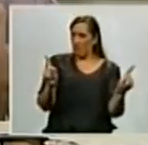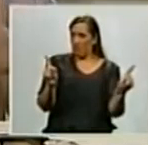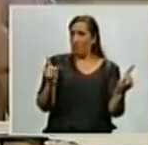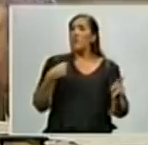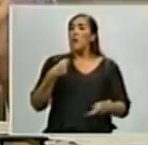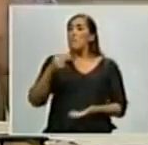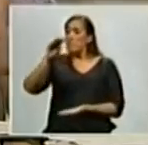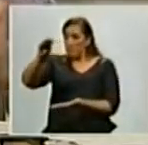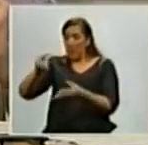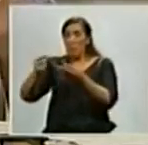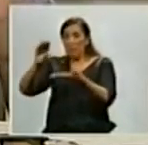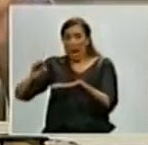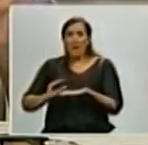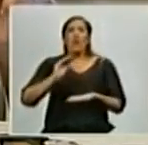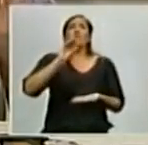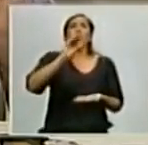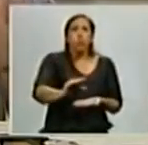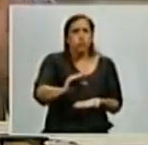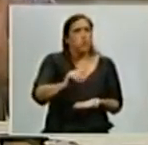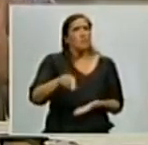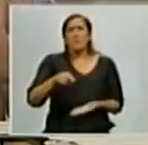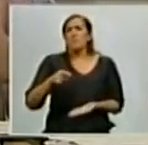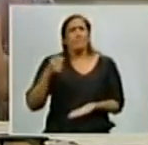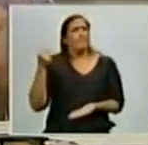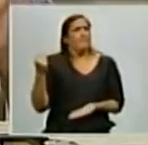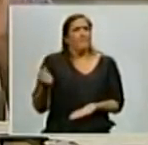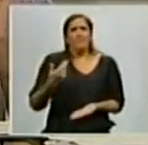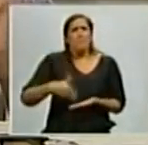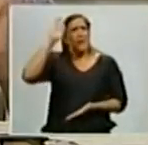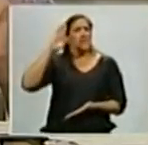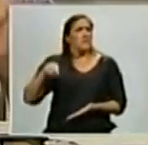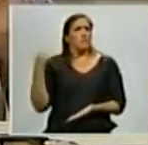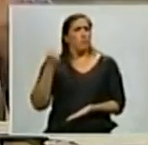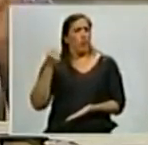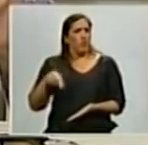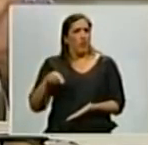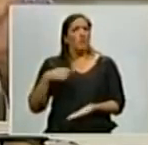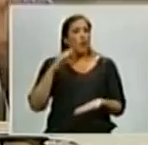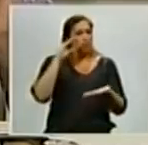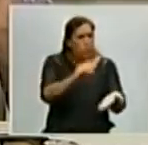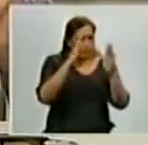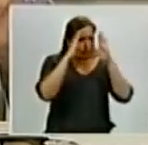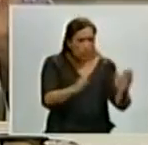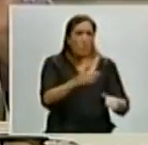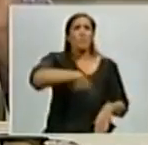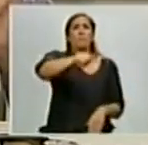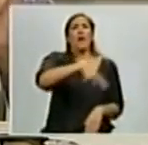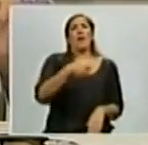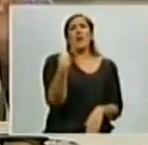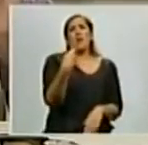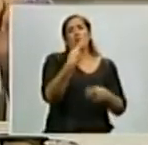recurso o una inversión tan importante como la destinada al sistema previsional